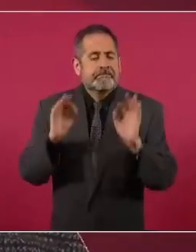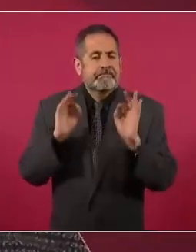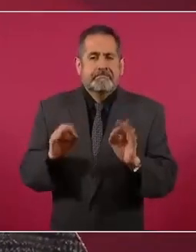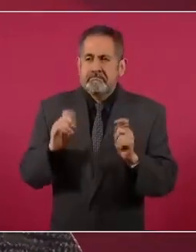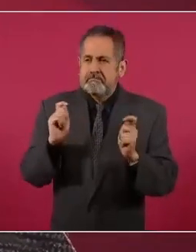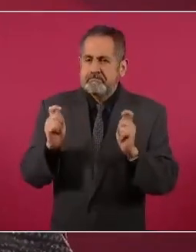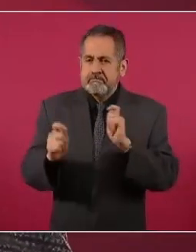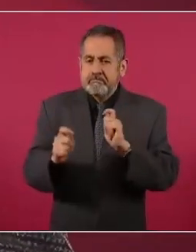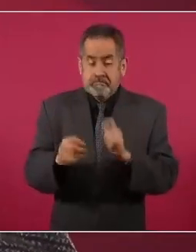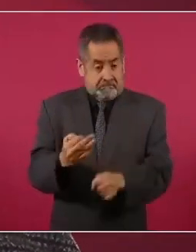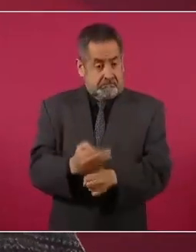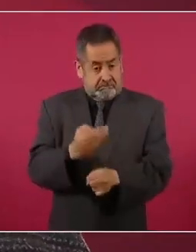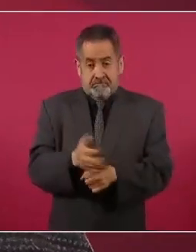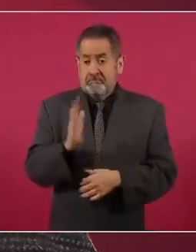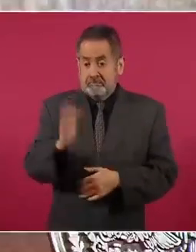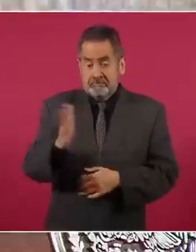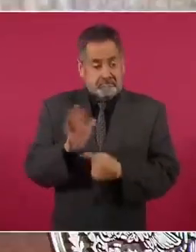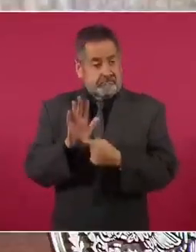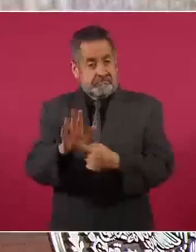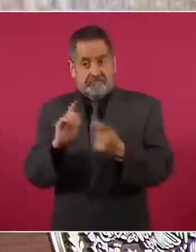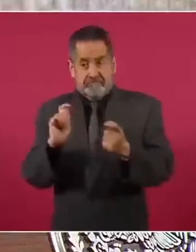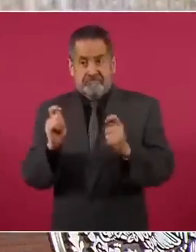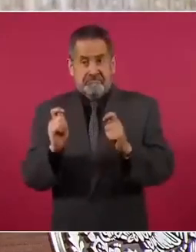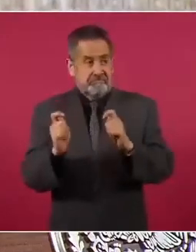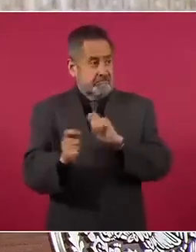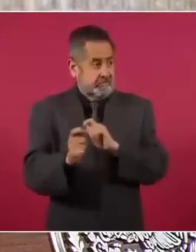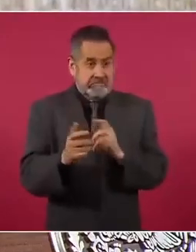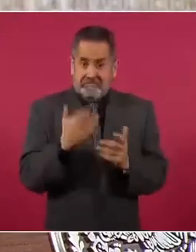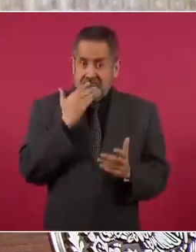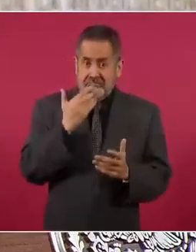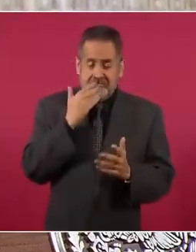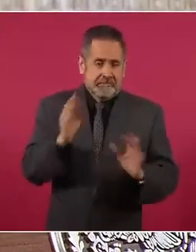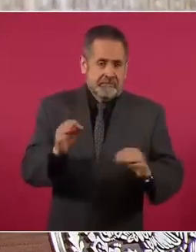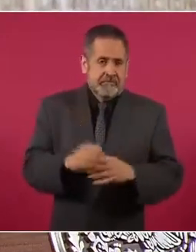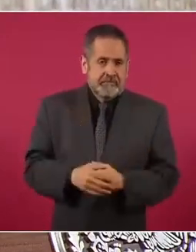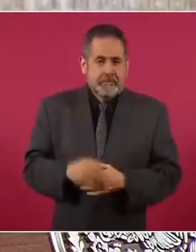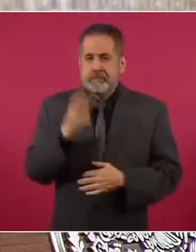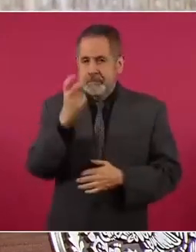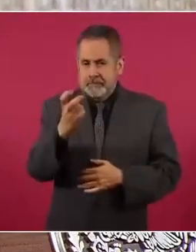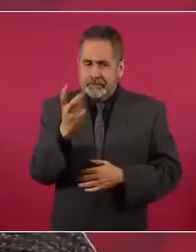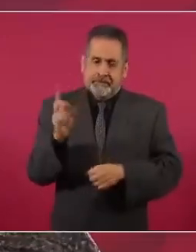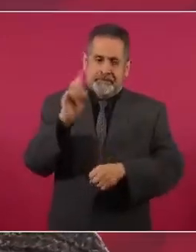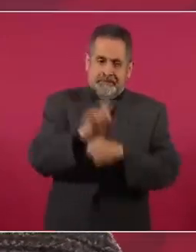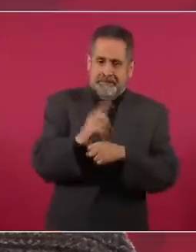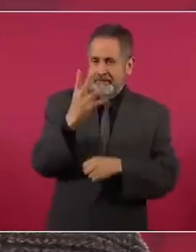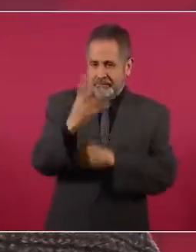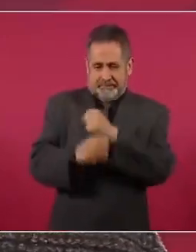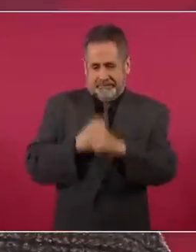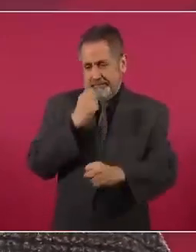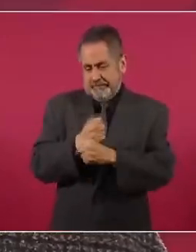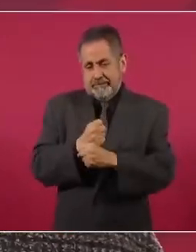y eso es lo que estamos logrando. Por eso, ¿cómo no vamos a celebrar el cuarto año?